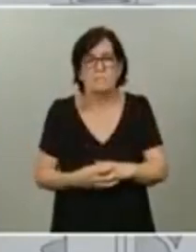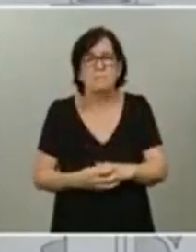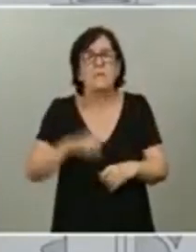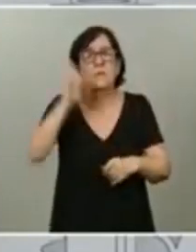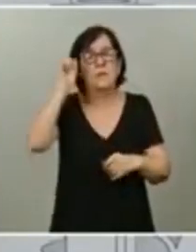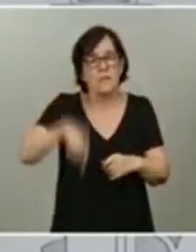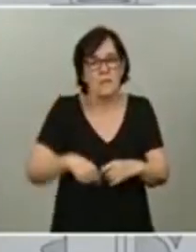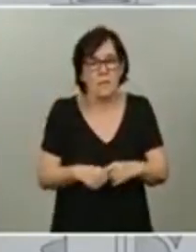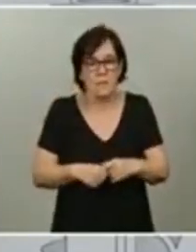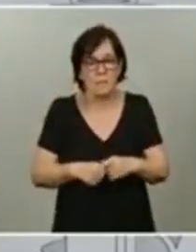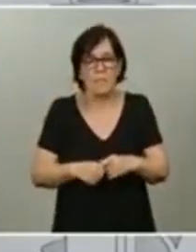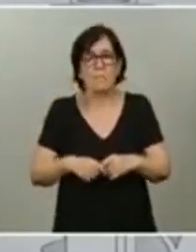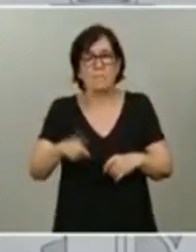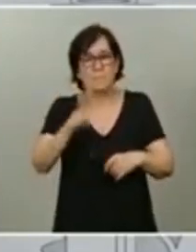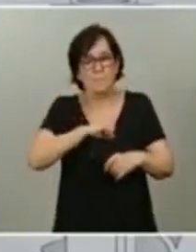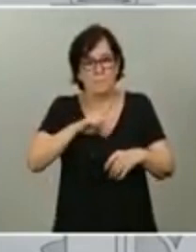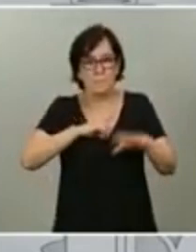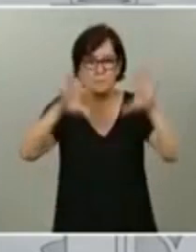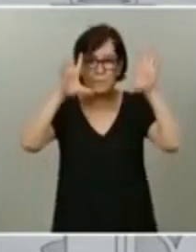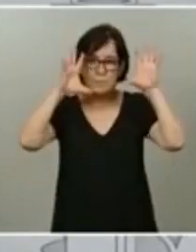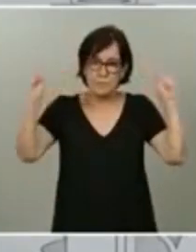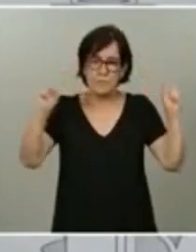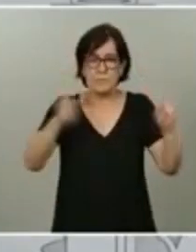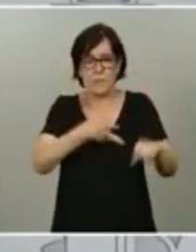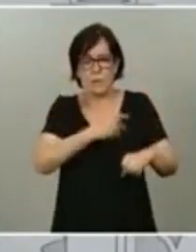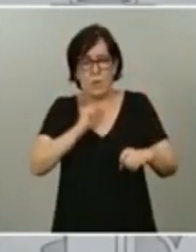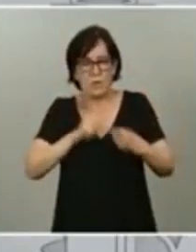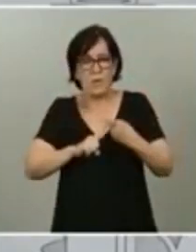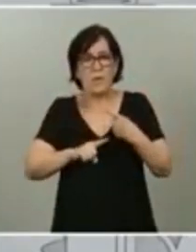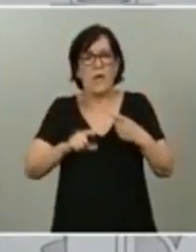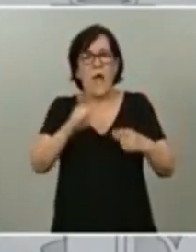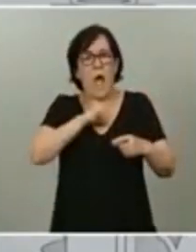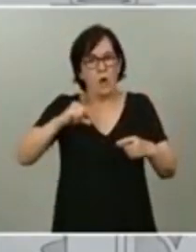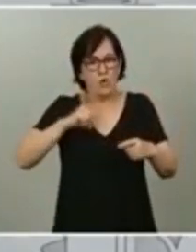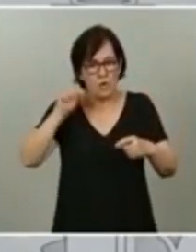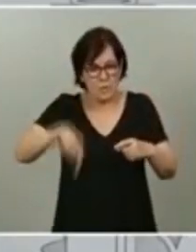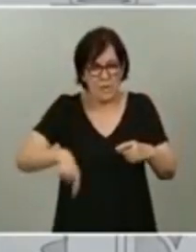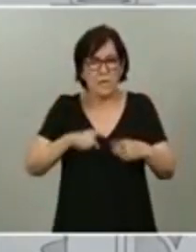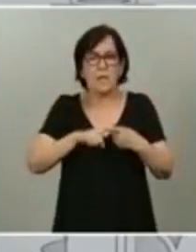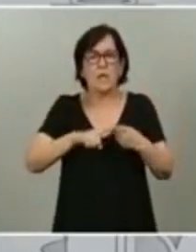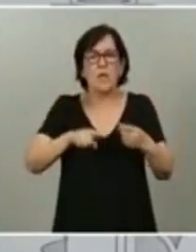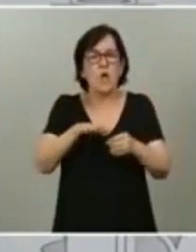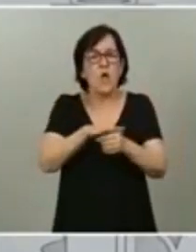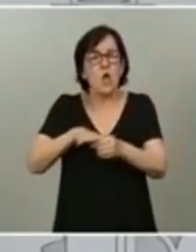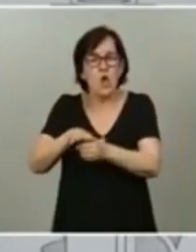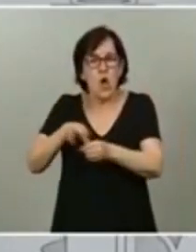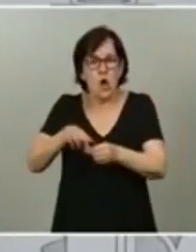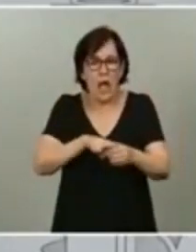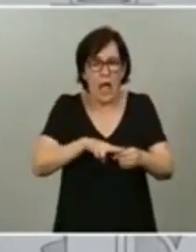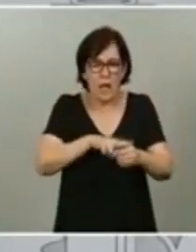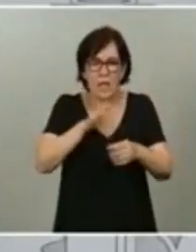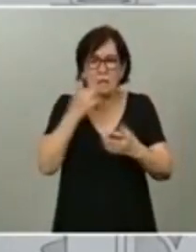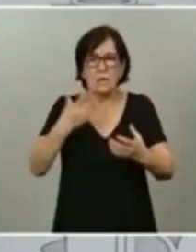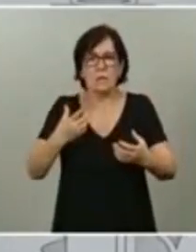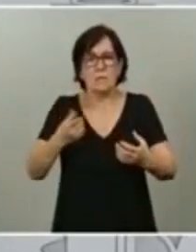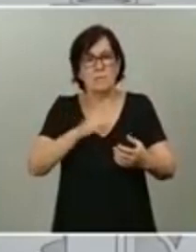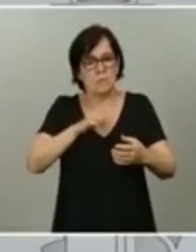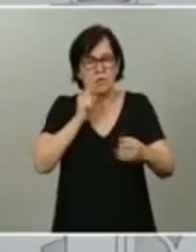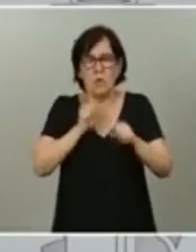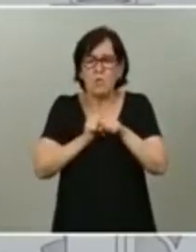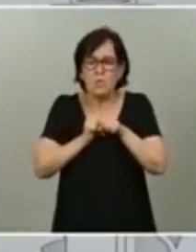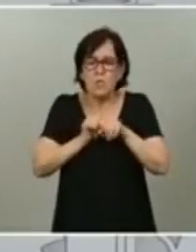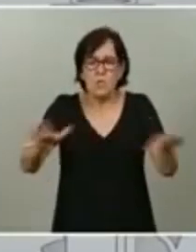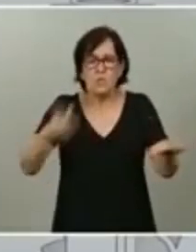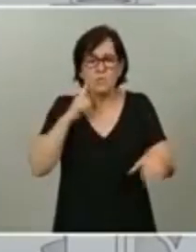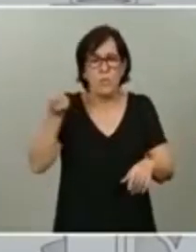las fuerzas y cuerpos de seguridad del estado, a las policías autonómicas, a las policías locales, a las fuerzas armadas por desplegar su profesionalidad